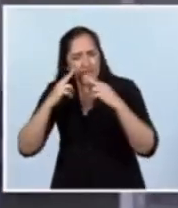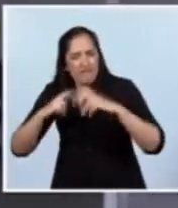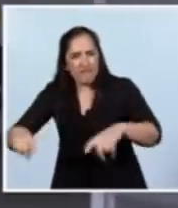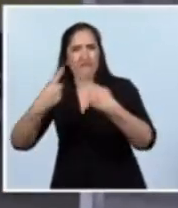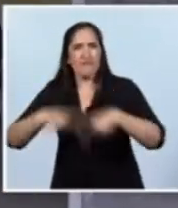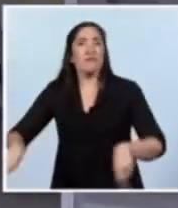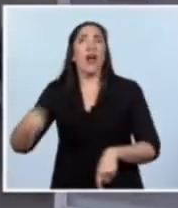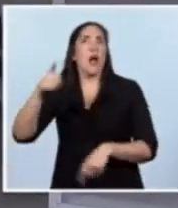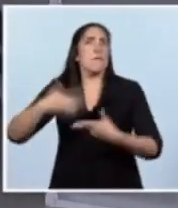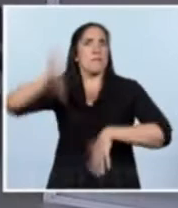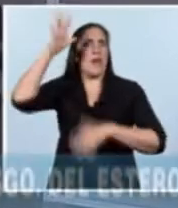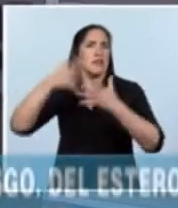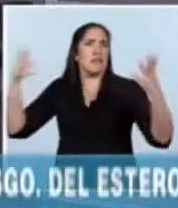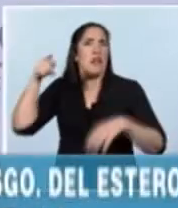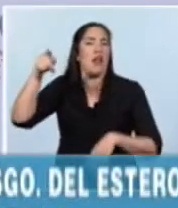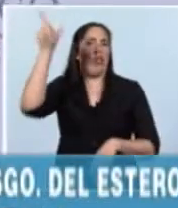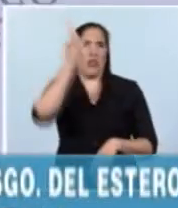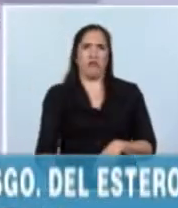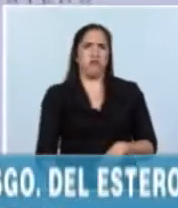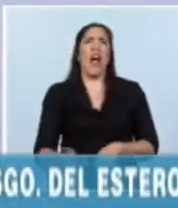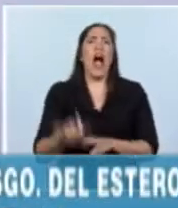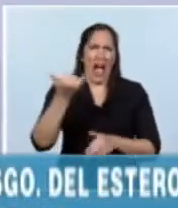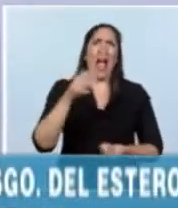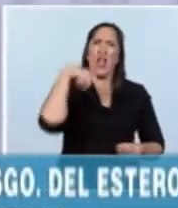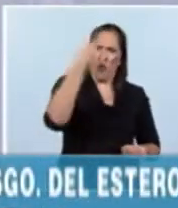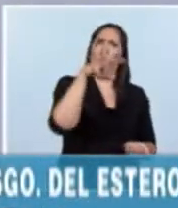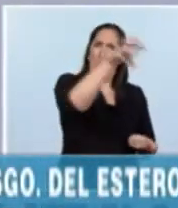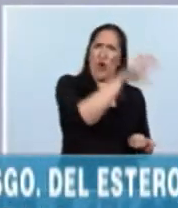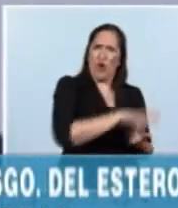ancho de la República Argentina. Los anteriores...